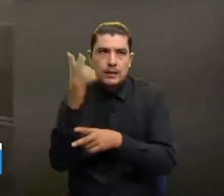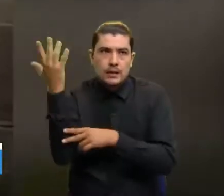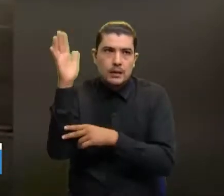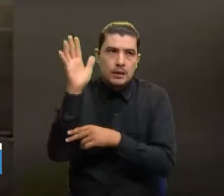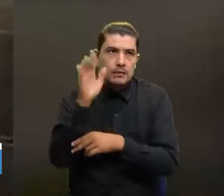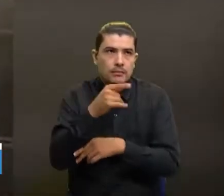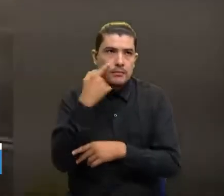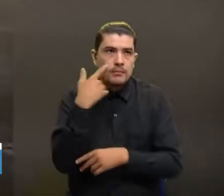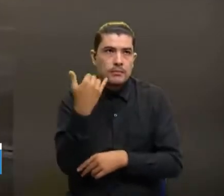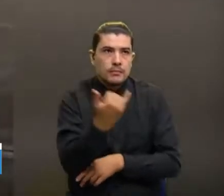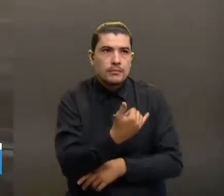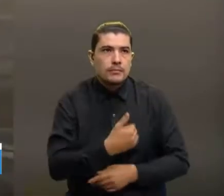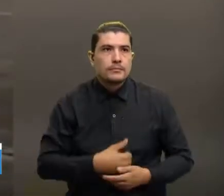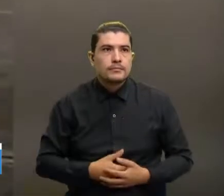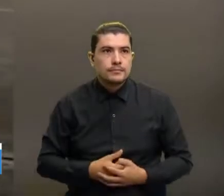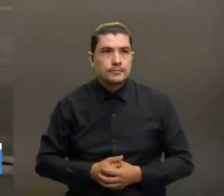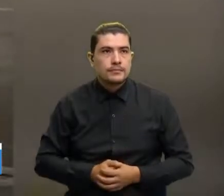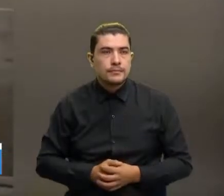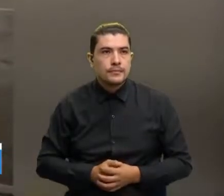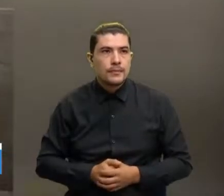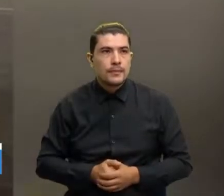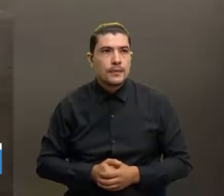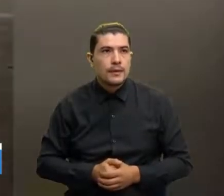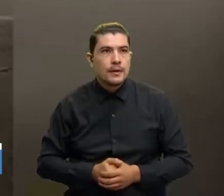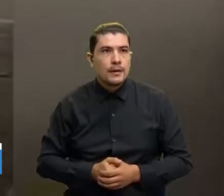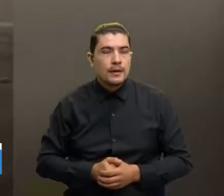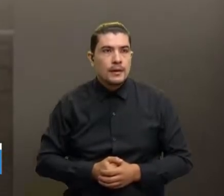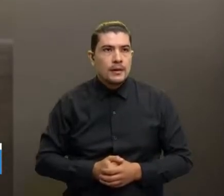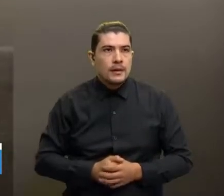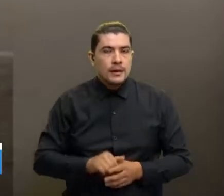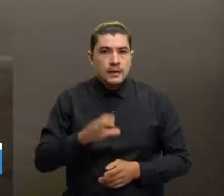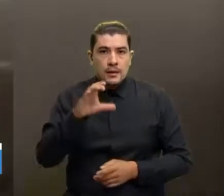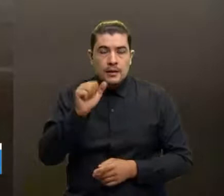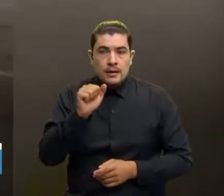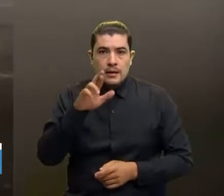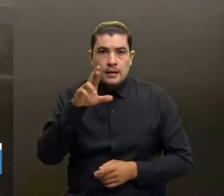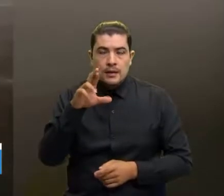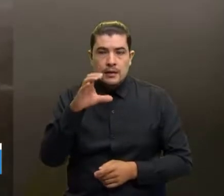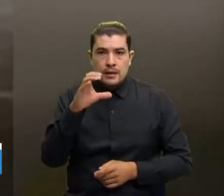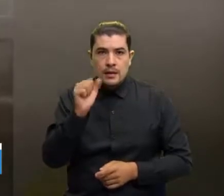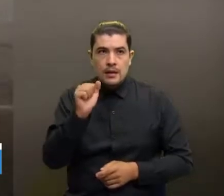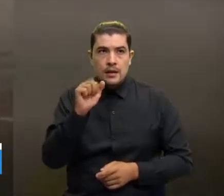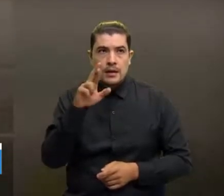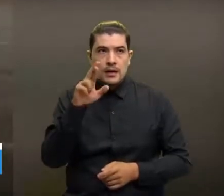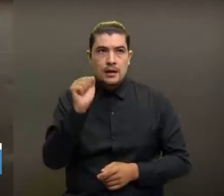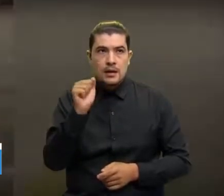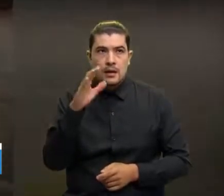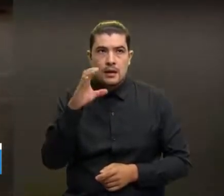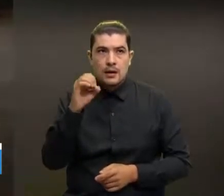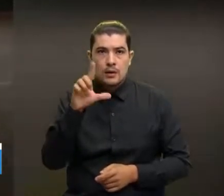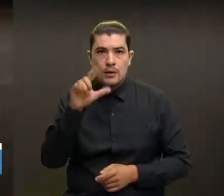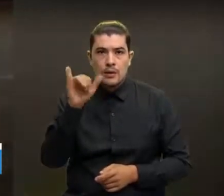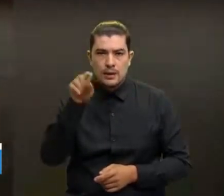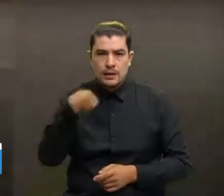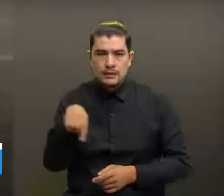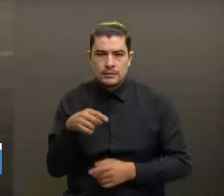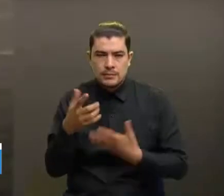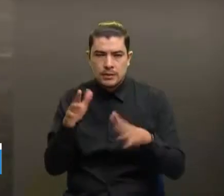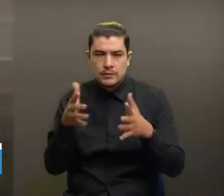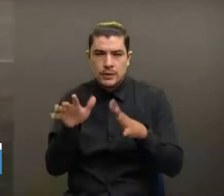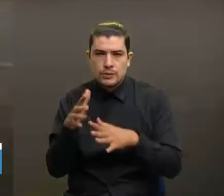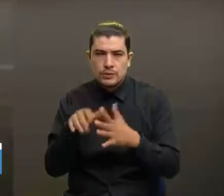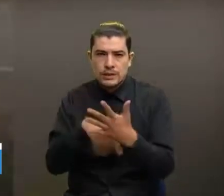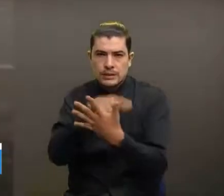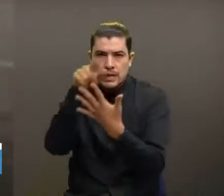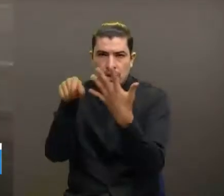podemos observar, tenemos una destrucción de nuestros caracolís. Son como cinco árboles que están